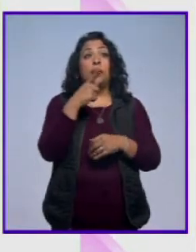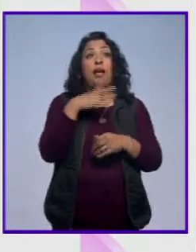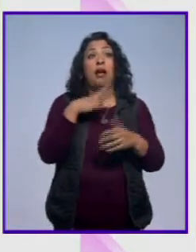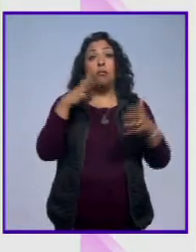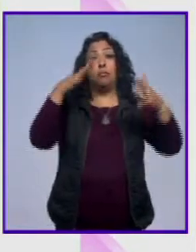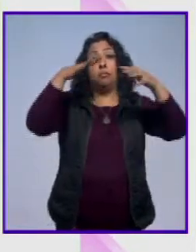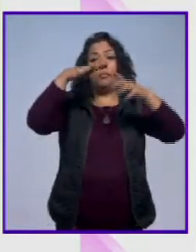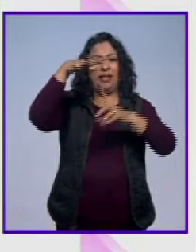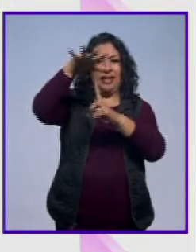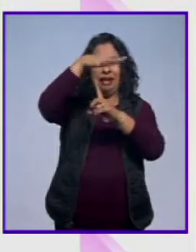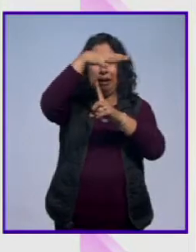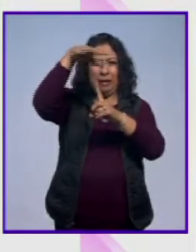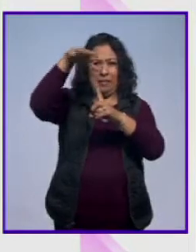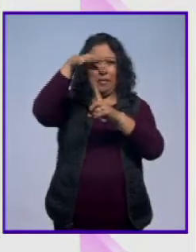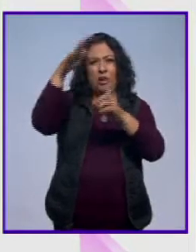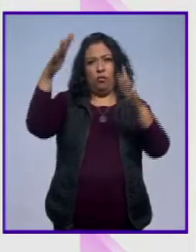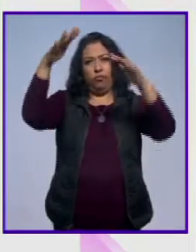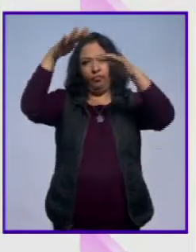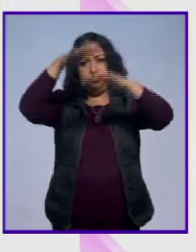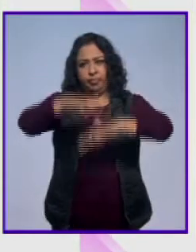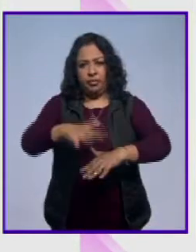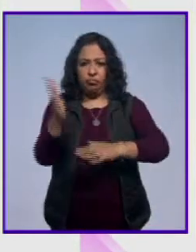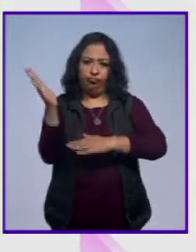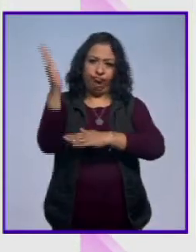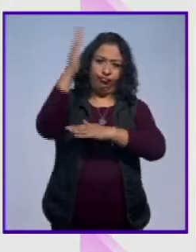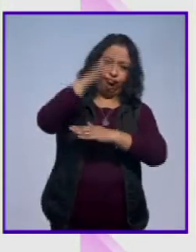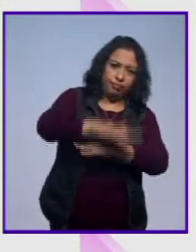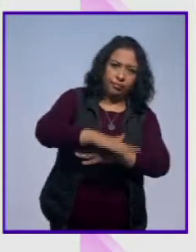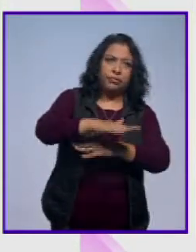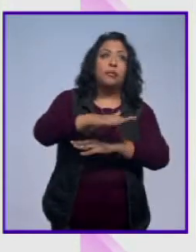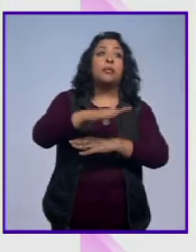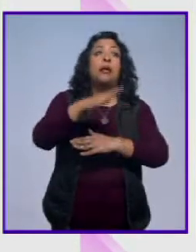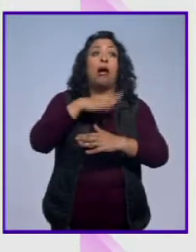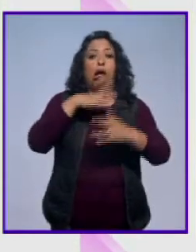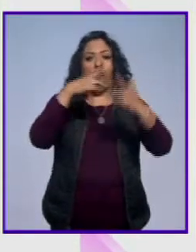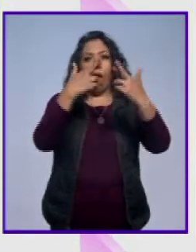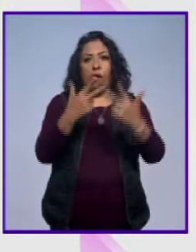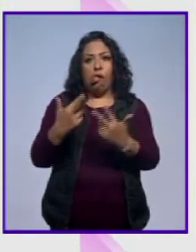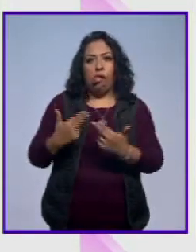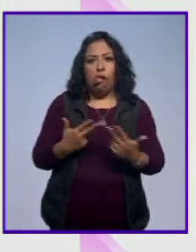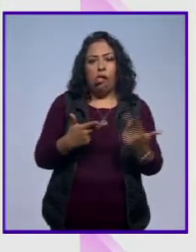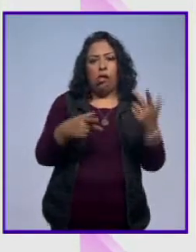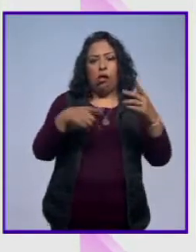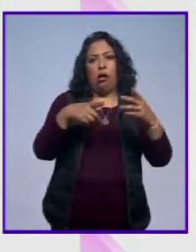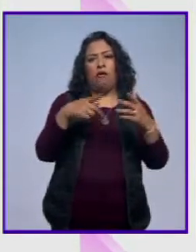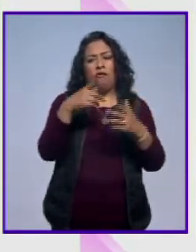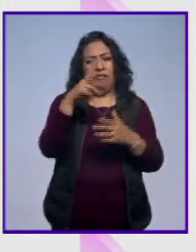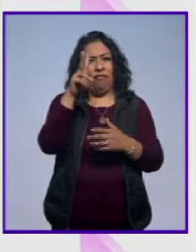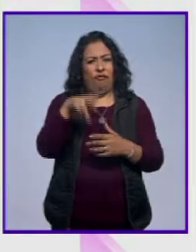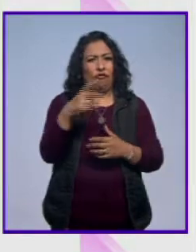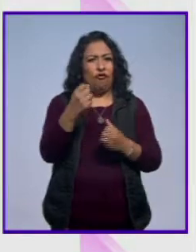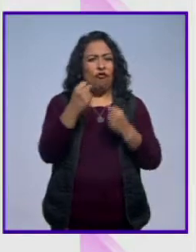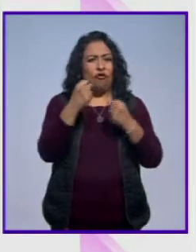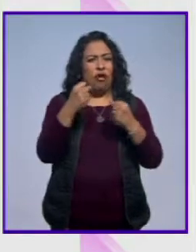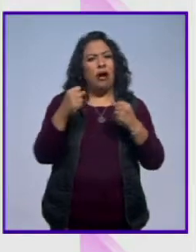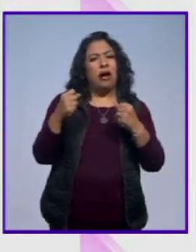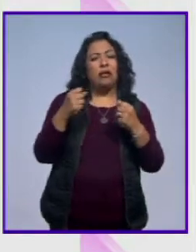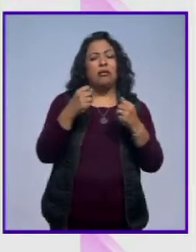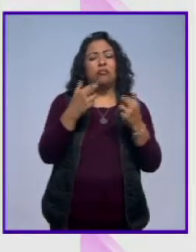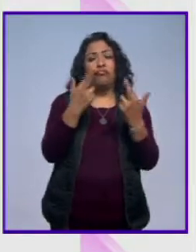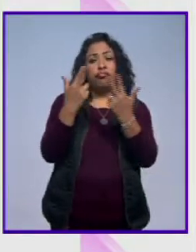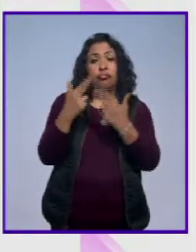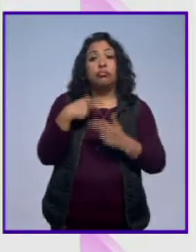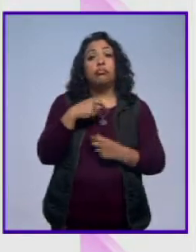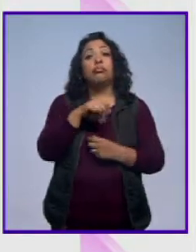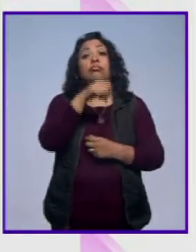colapso del campanario sobre la bóveda del templo, en la cual se proyectaron fracturas y grietas de considerable extensión, y